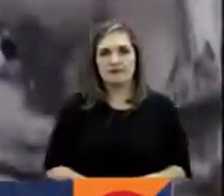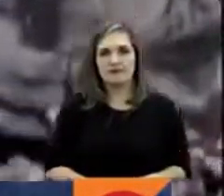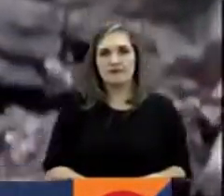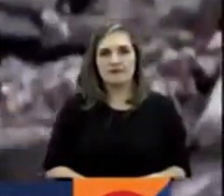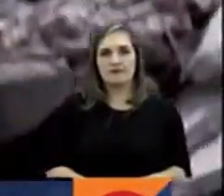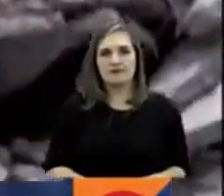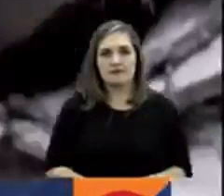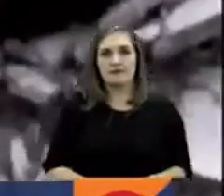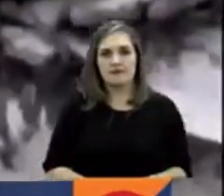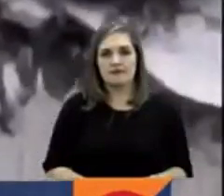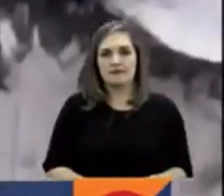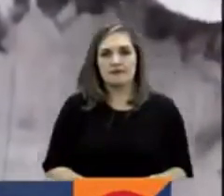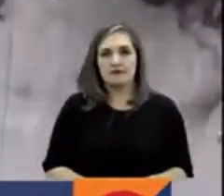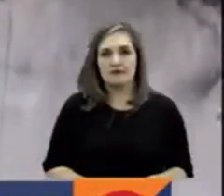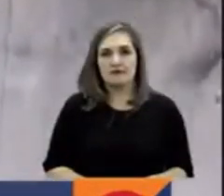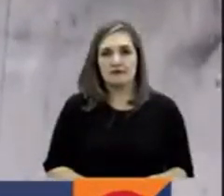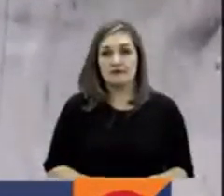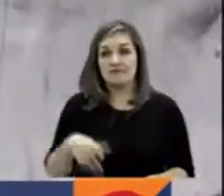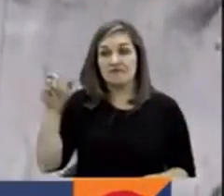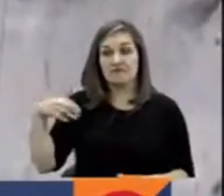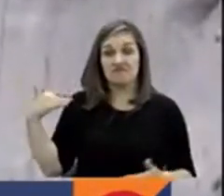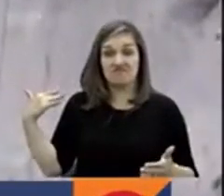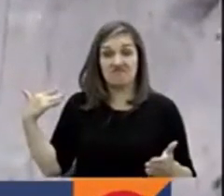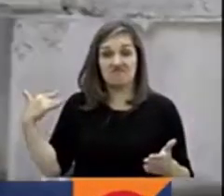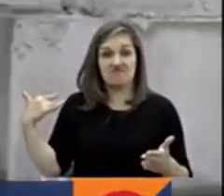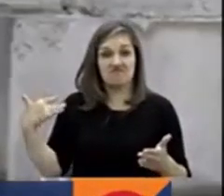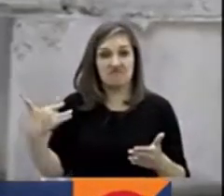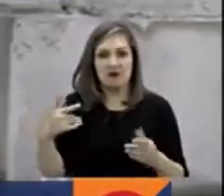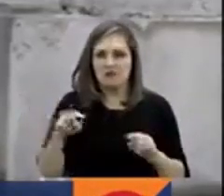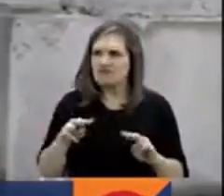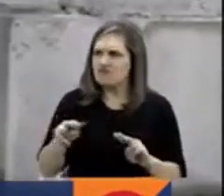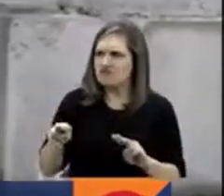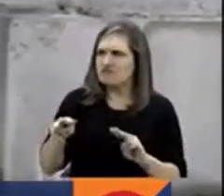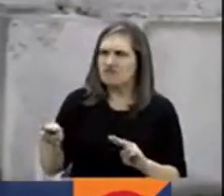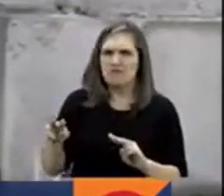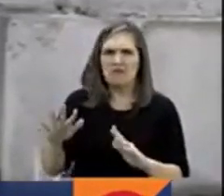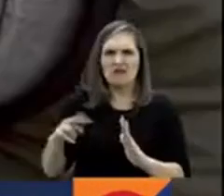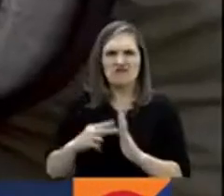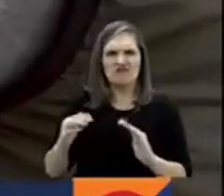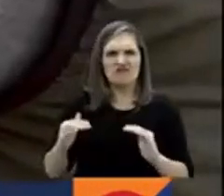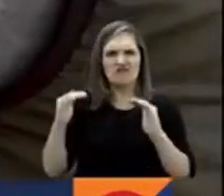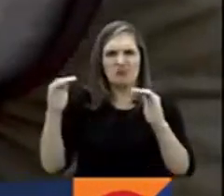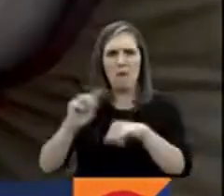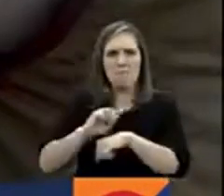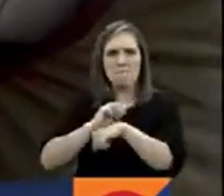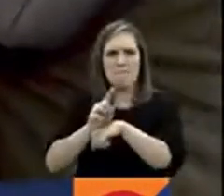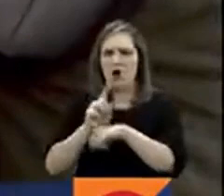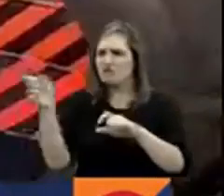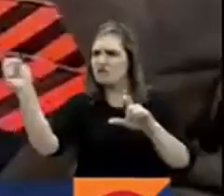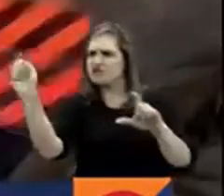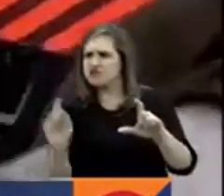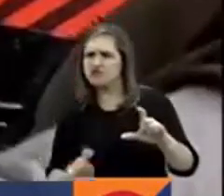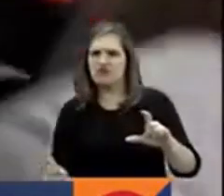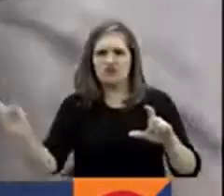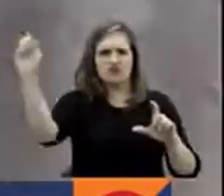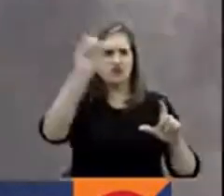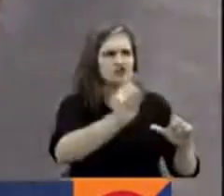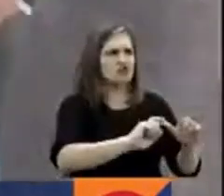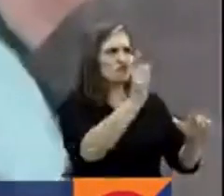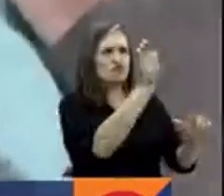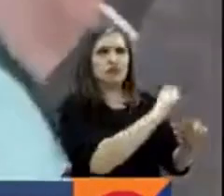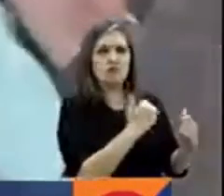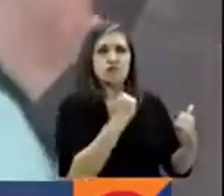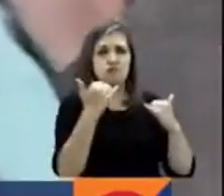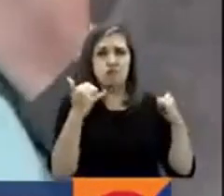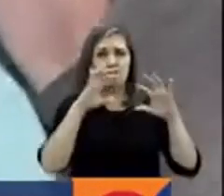Con el tiempo, el artista callejero fue ganando técnica para hacer sus obras en tiempo récord. Hoy en día decoran las principales